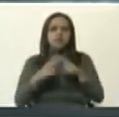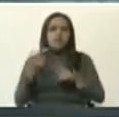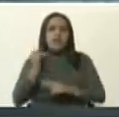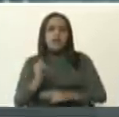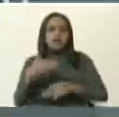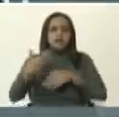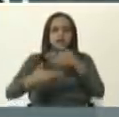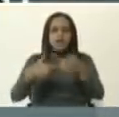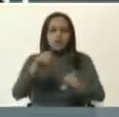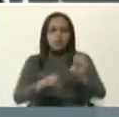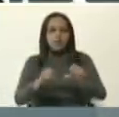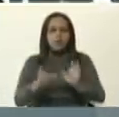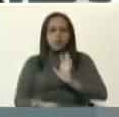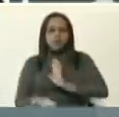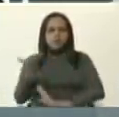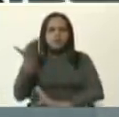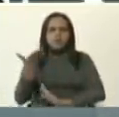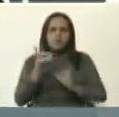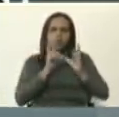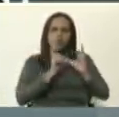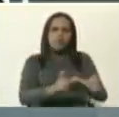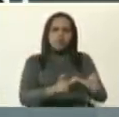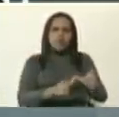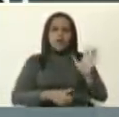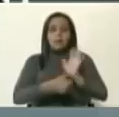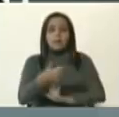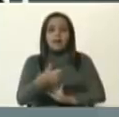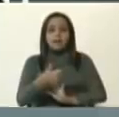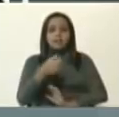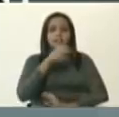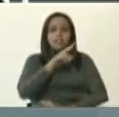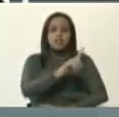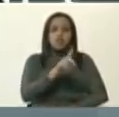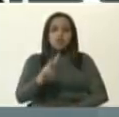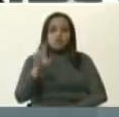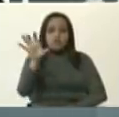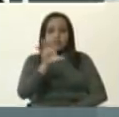evaluando aumentar la cuarentena radical a más de dos estados?